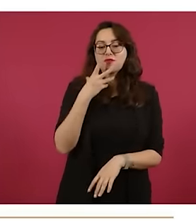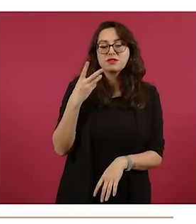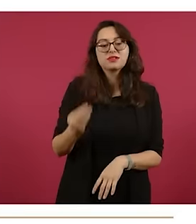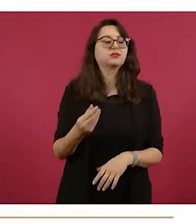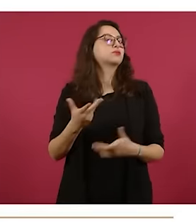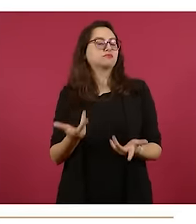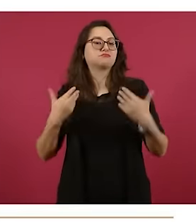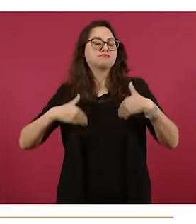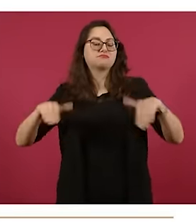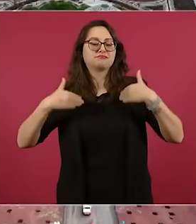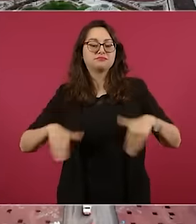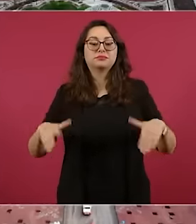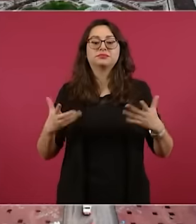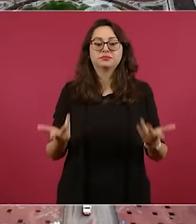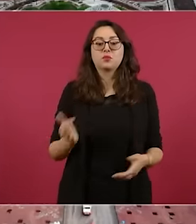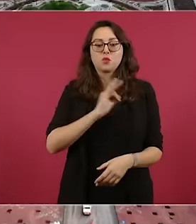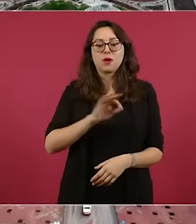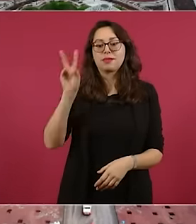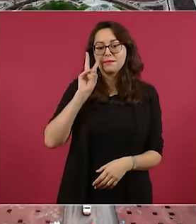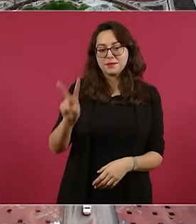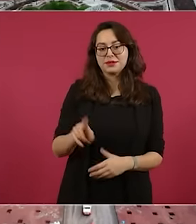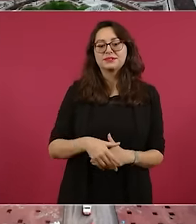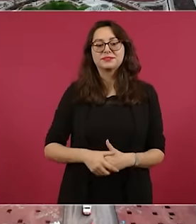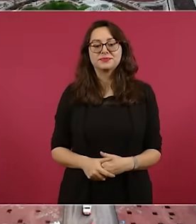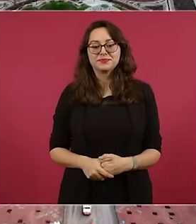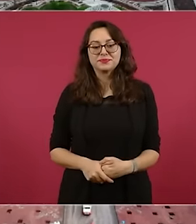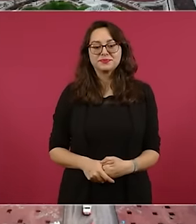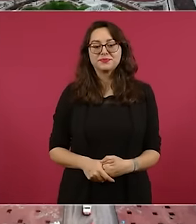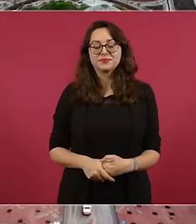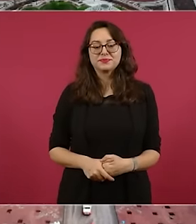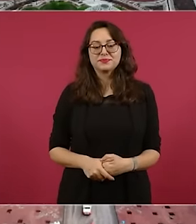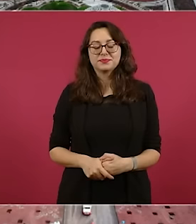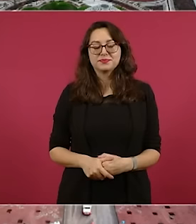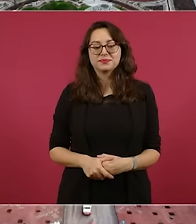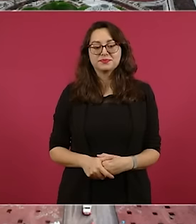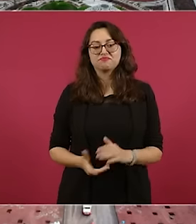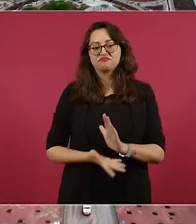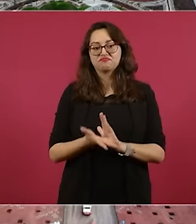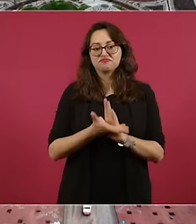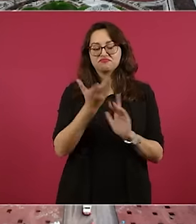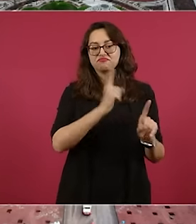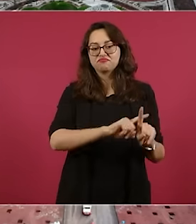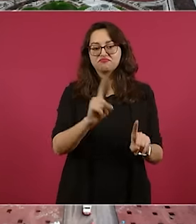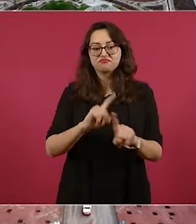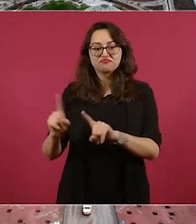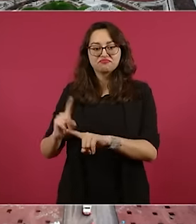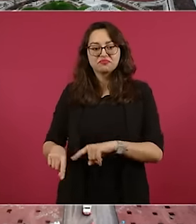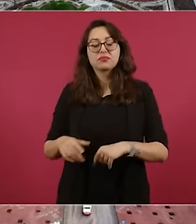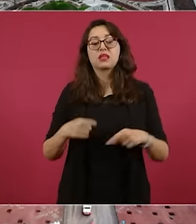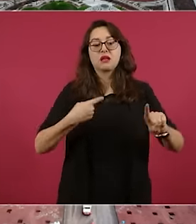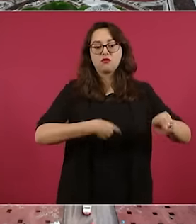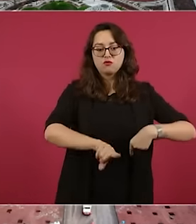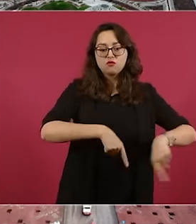Aquí vemos algunas imágenes de la infraestructura que se está construyendo, que incluye canchas de